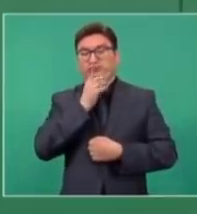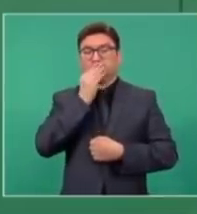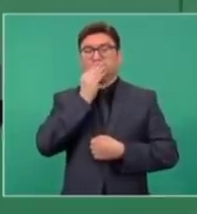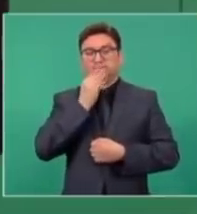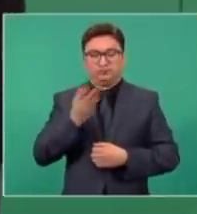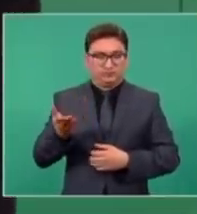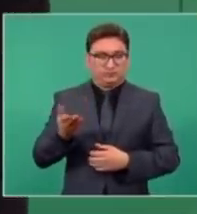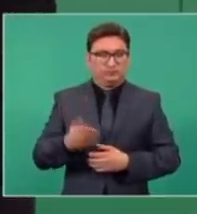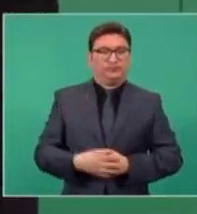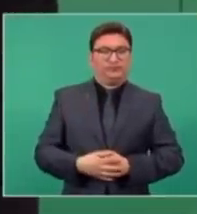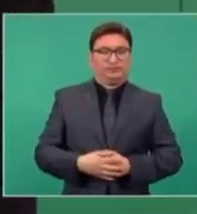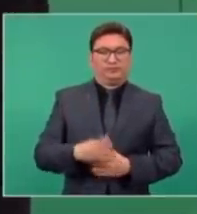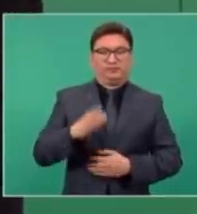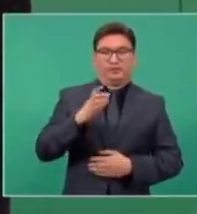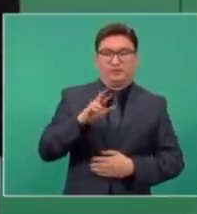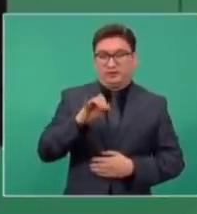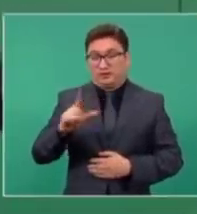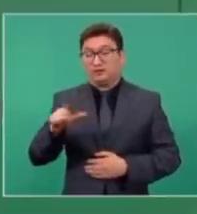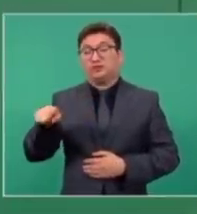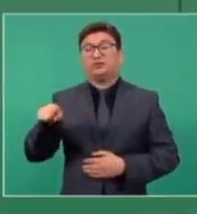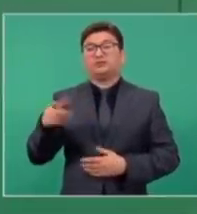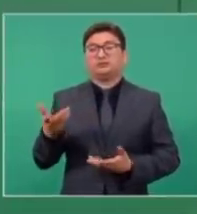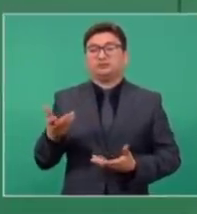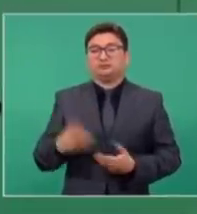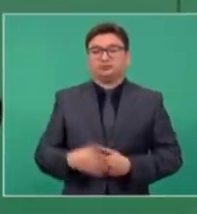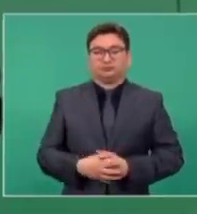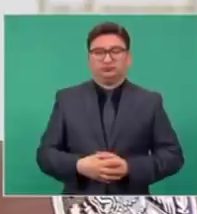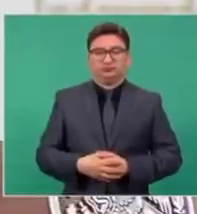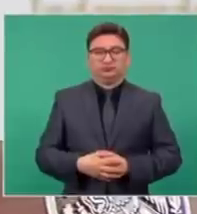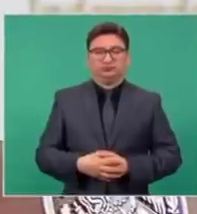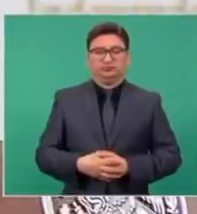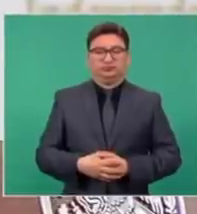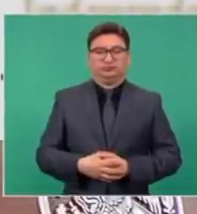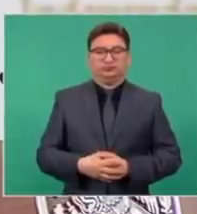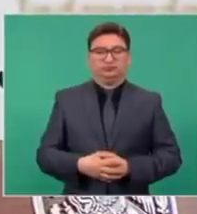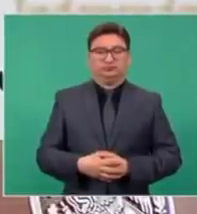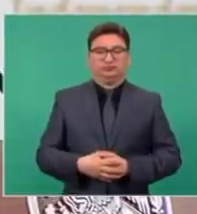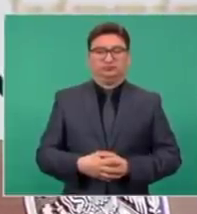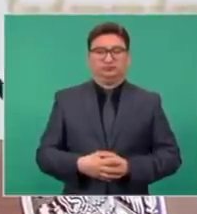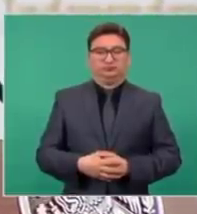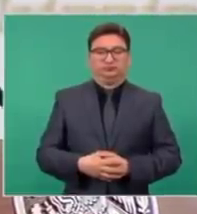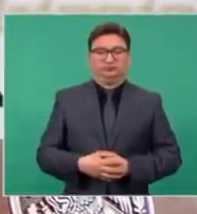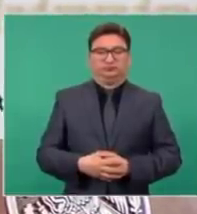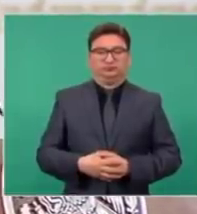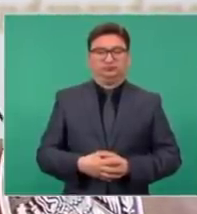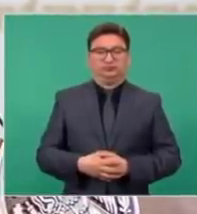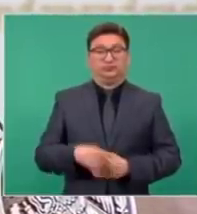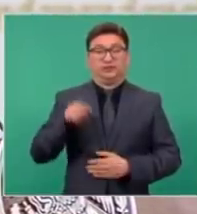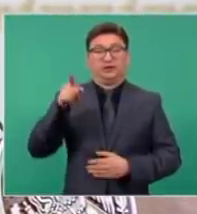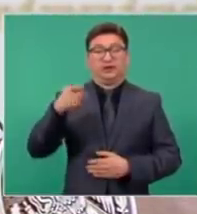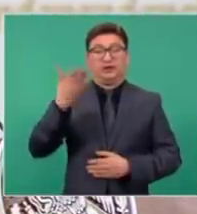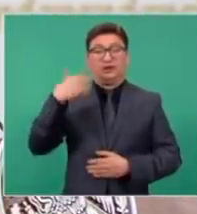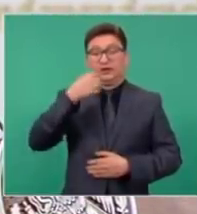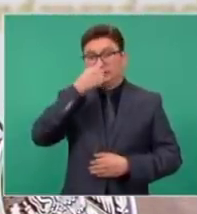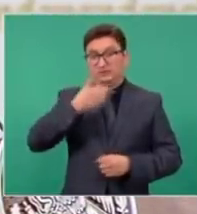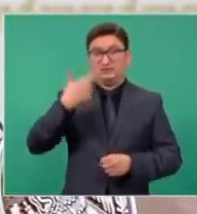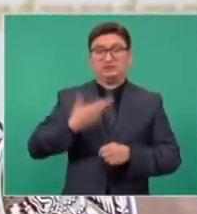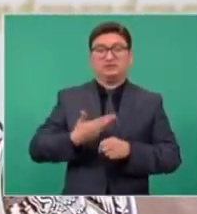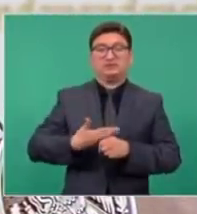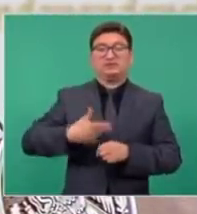Y Crill era secretario de Gobernación.